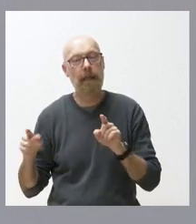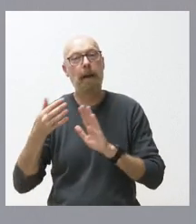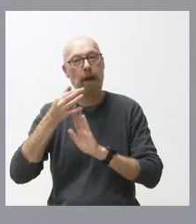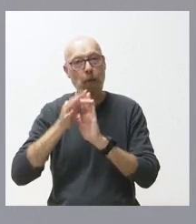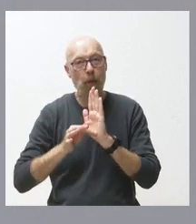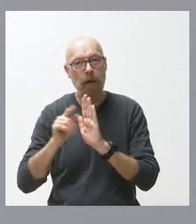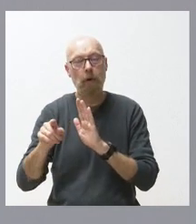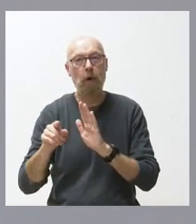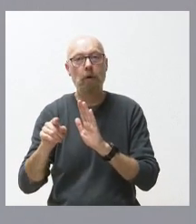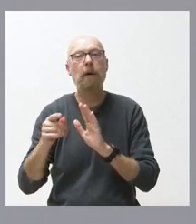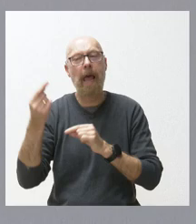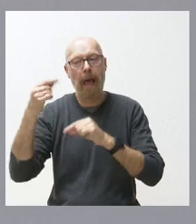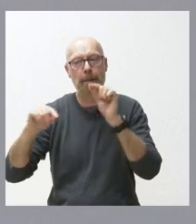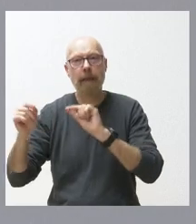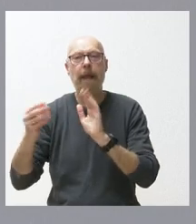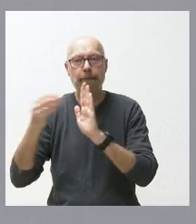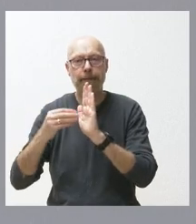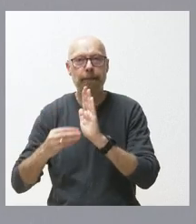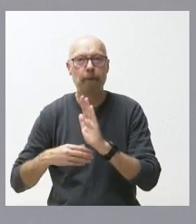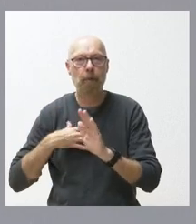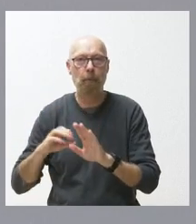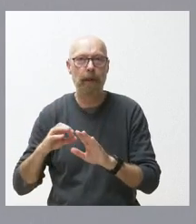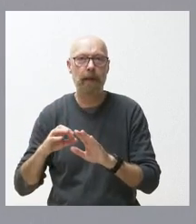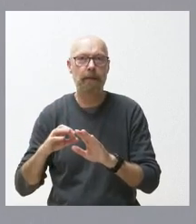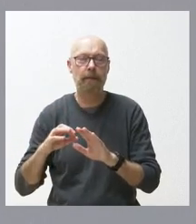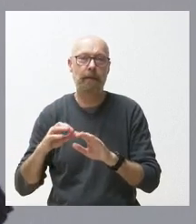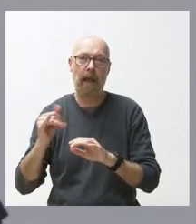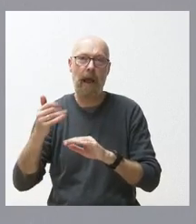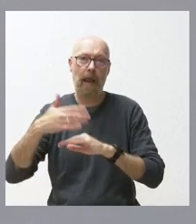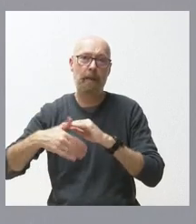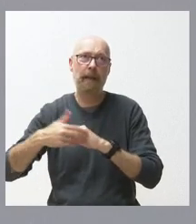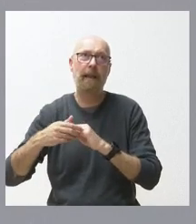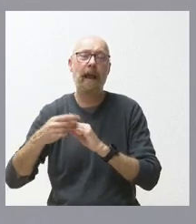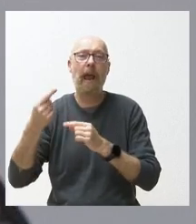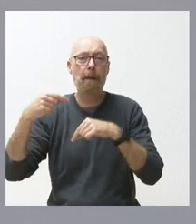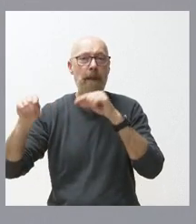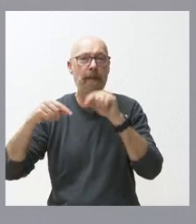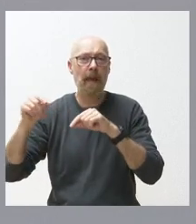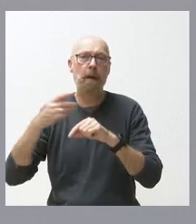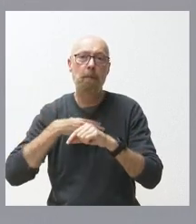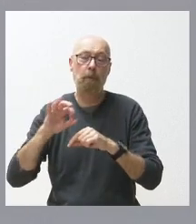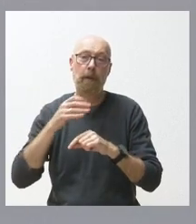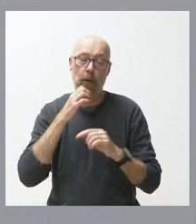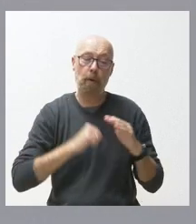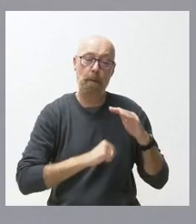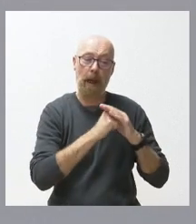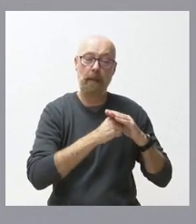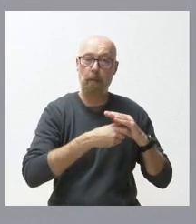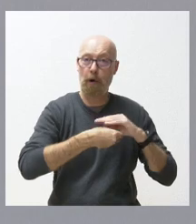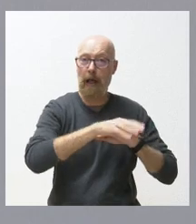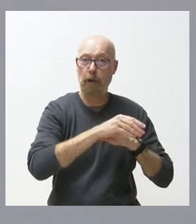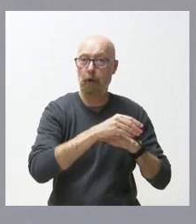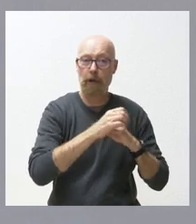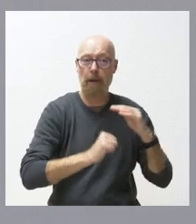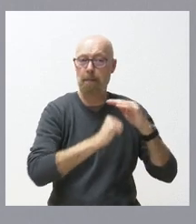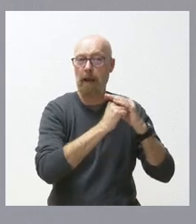lógicamente ya hay un límite fundamental en la presentación de enmiendas que tenemos ya de partida que es que hay un techo de gasto inicial que no se puede modificar